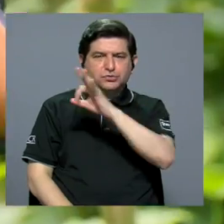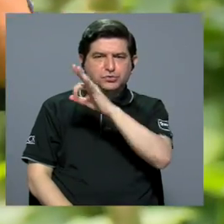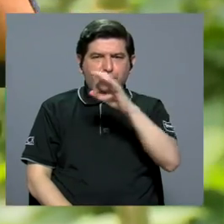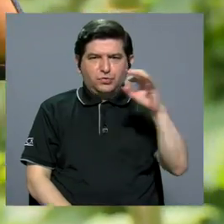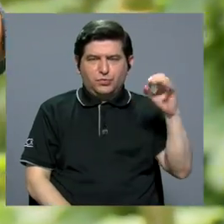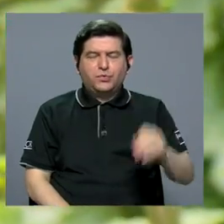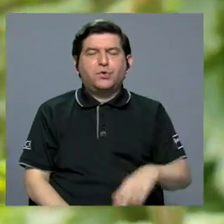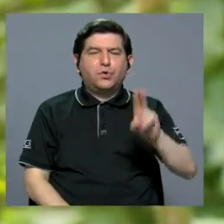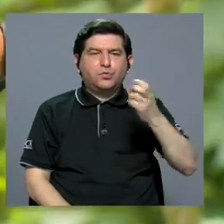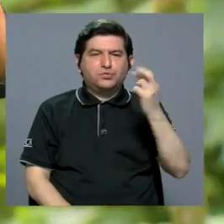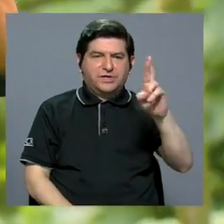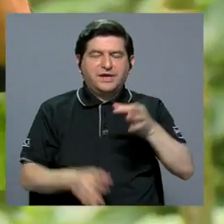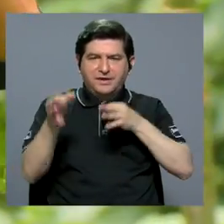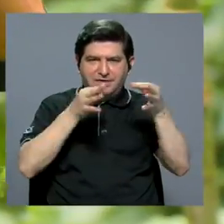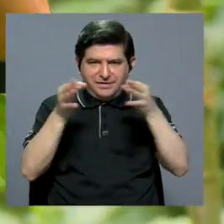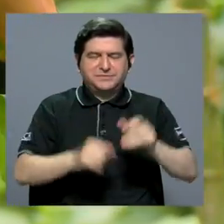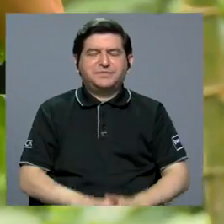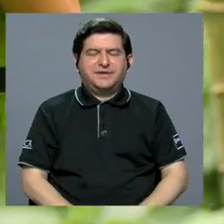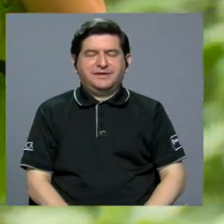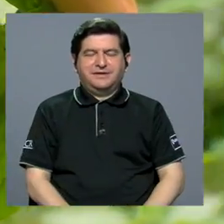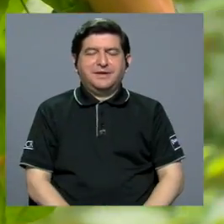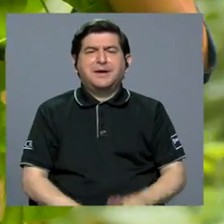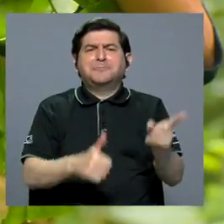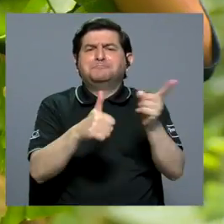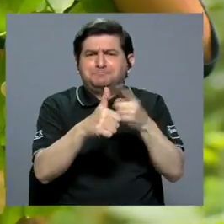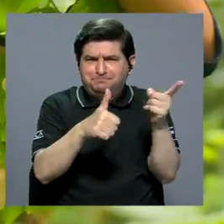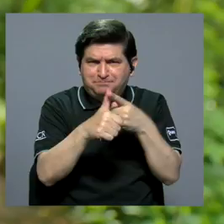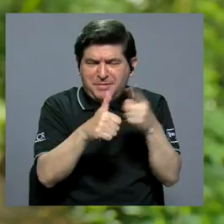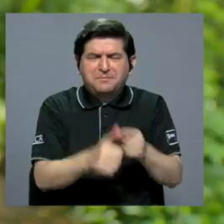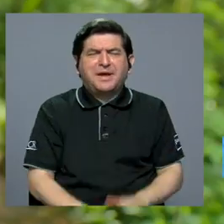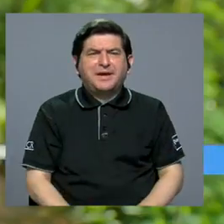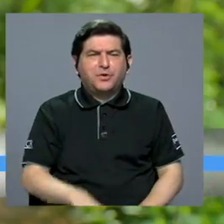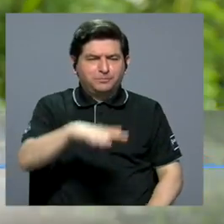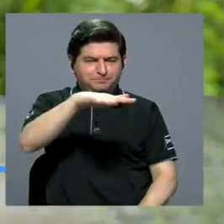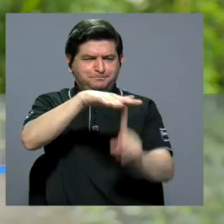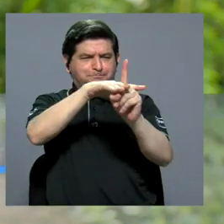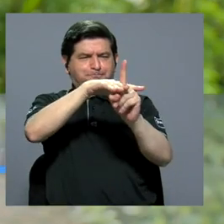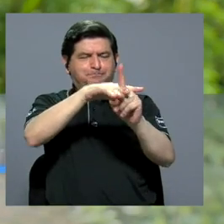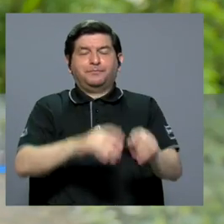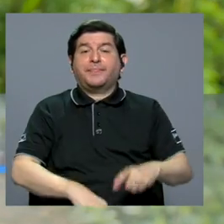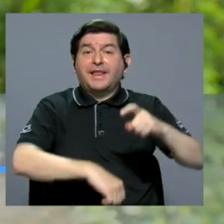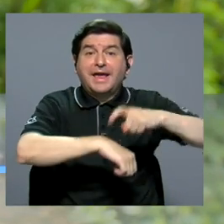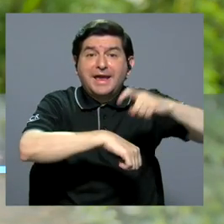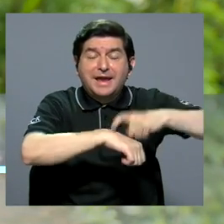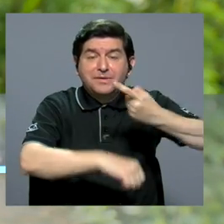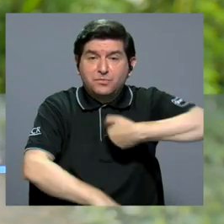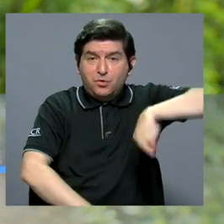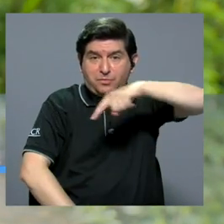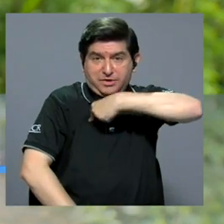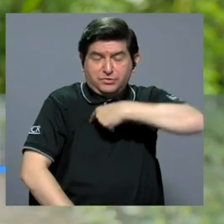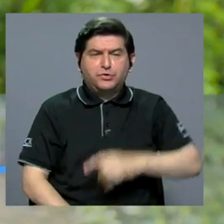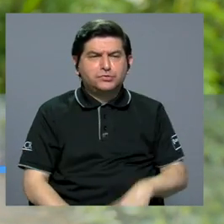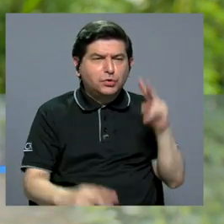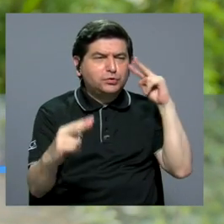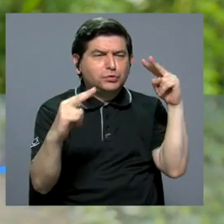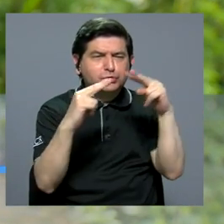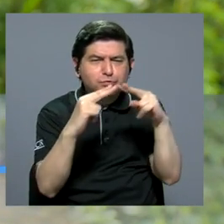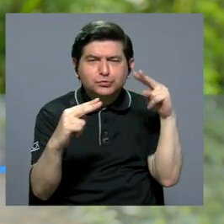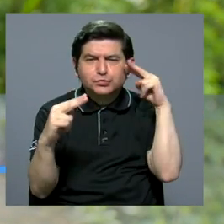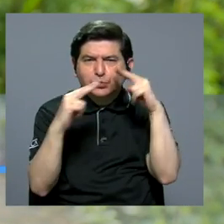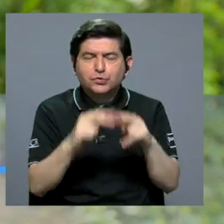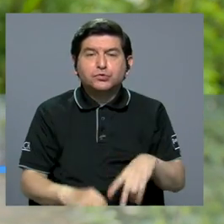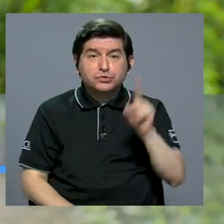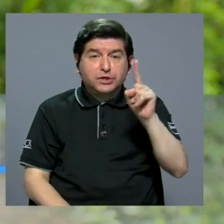Rojas nos explica más al respecto. Es algo primeramente de visualización. En el momento en que nosotros vamos conociendo